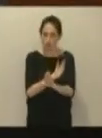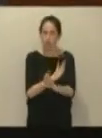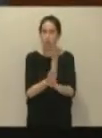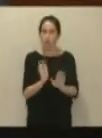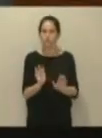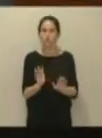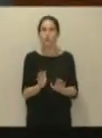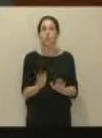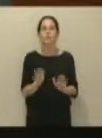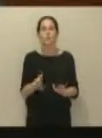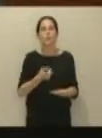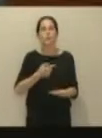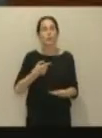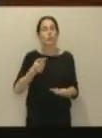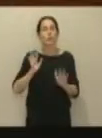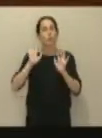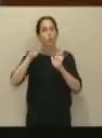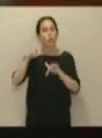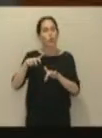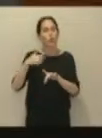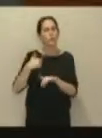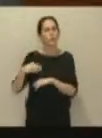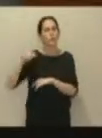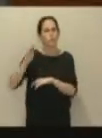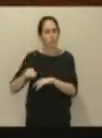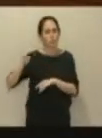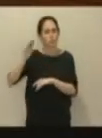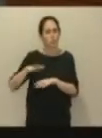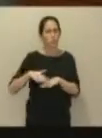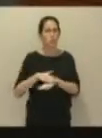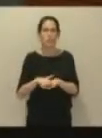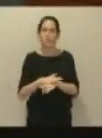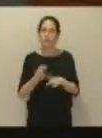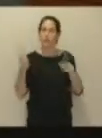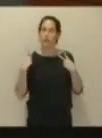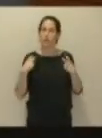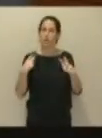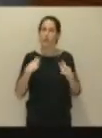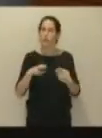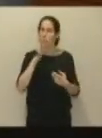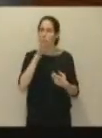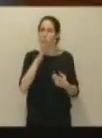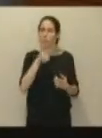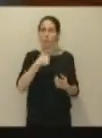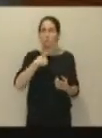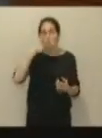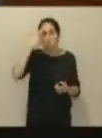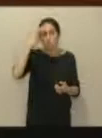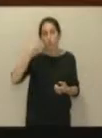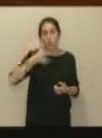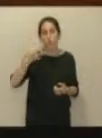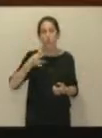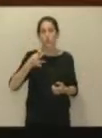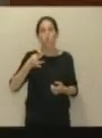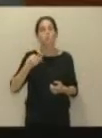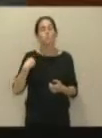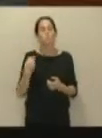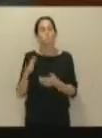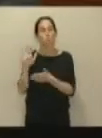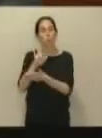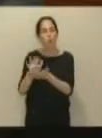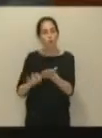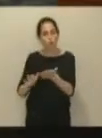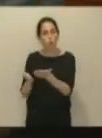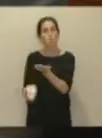luego, hemos registrado en el Congreso varias preguntas al Ministerio de Hacienda, porque yo creo que, además de solicitar ese documento